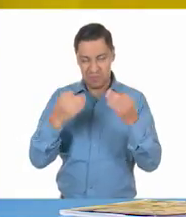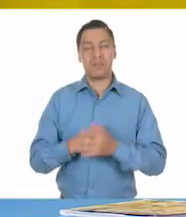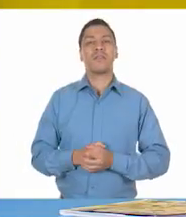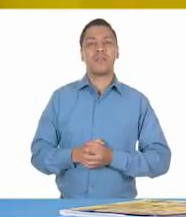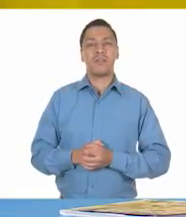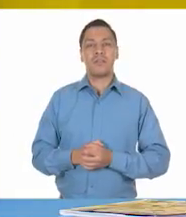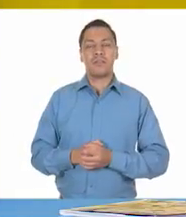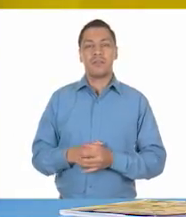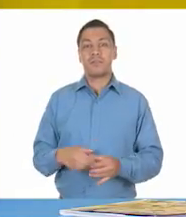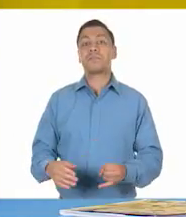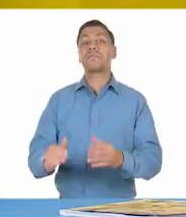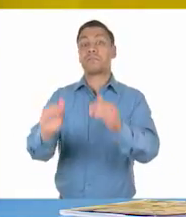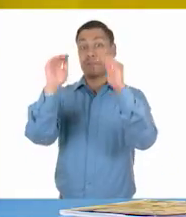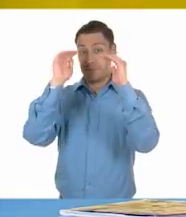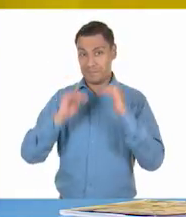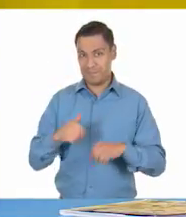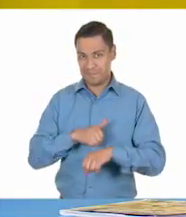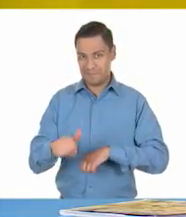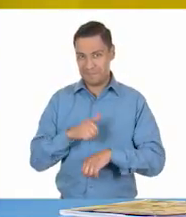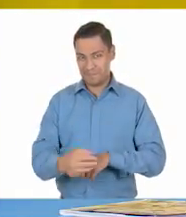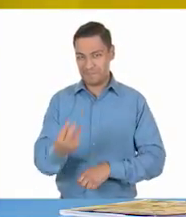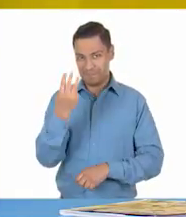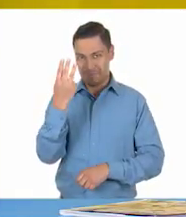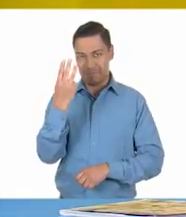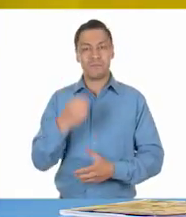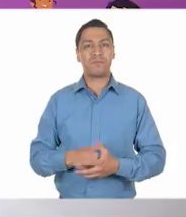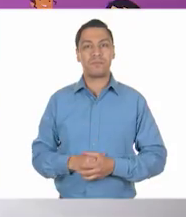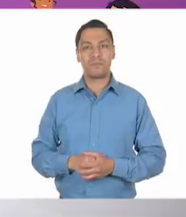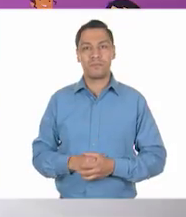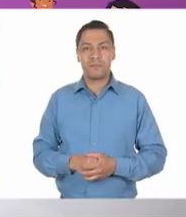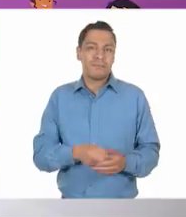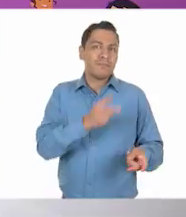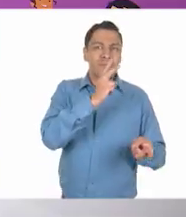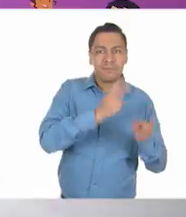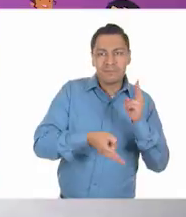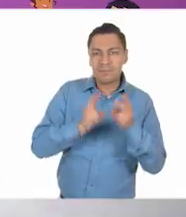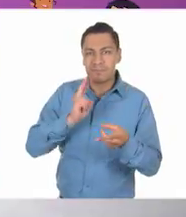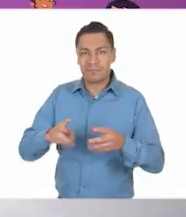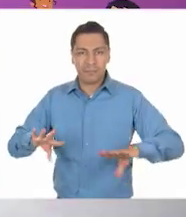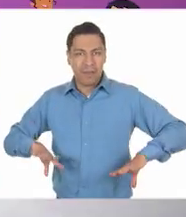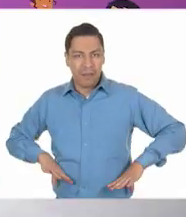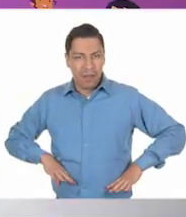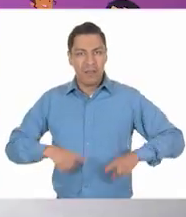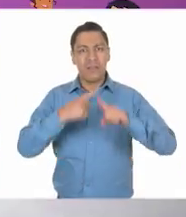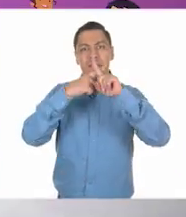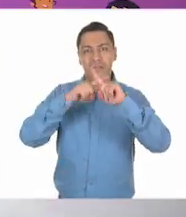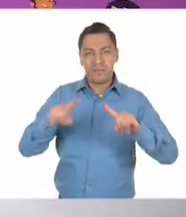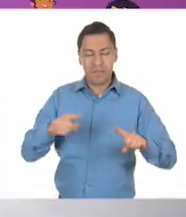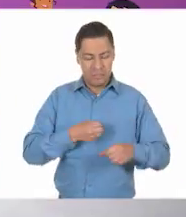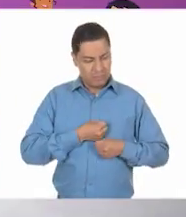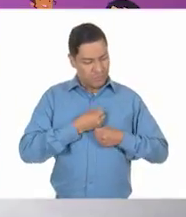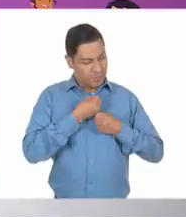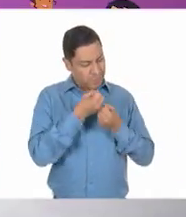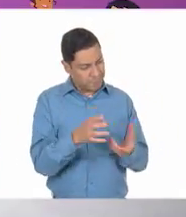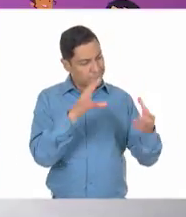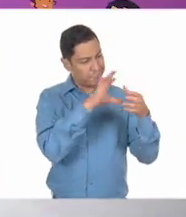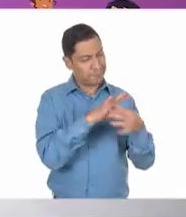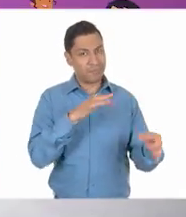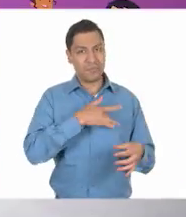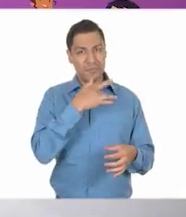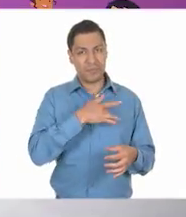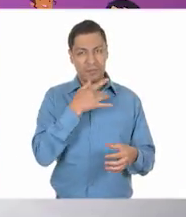vamos con la siguiente, la número tres. Hablar de nuestras diferencias, expresar lo que sentimos, lo que